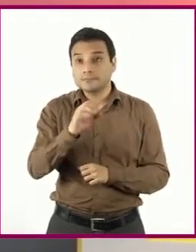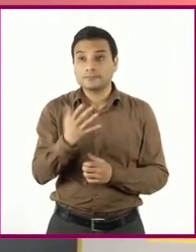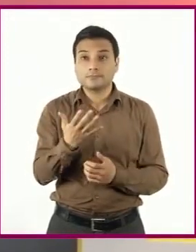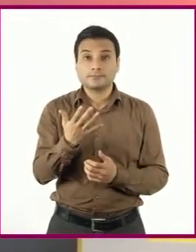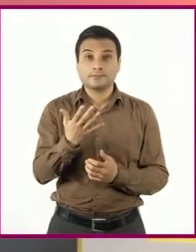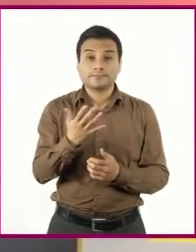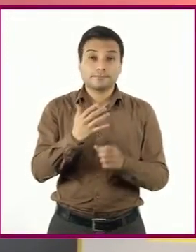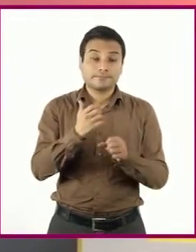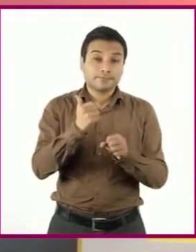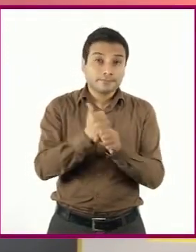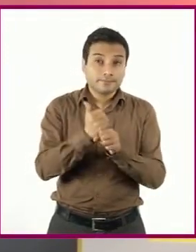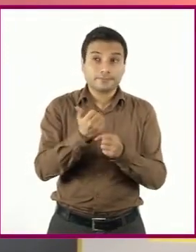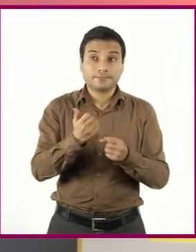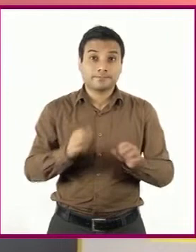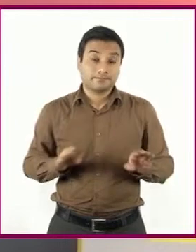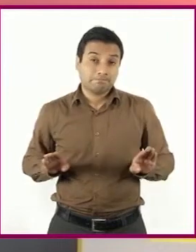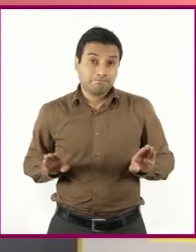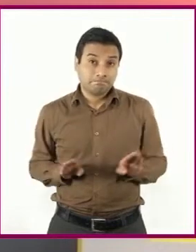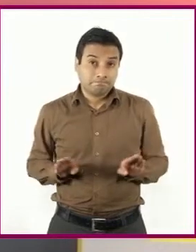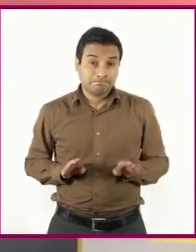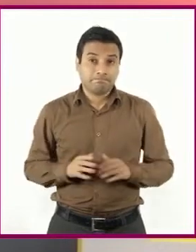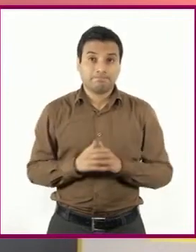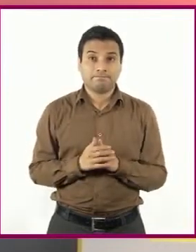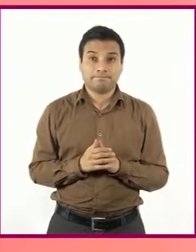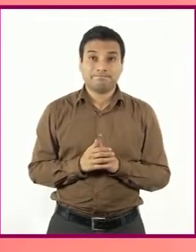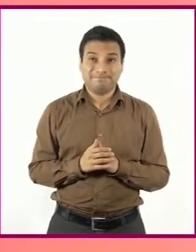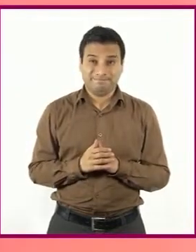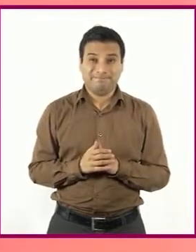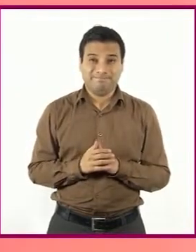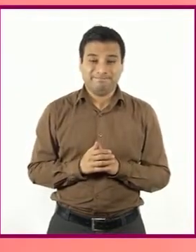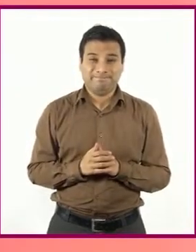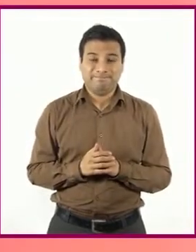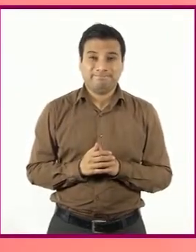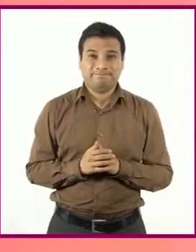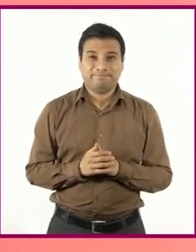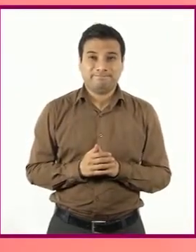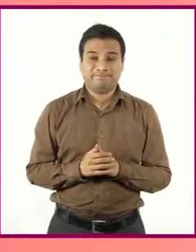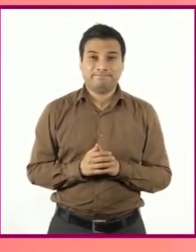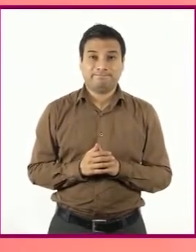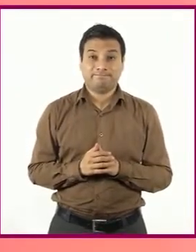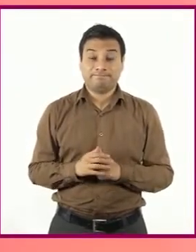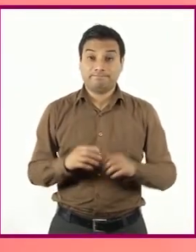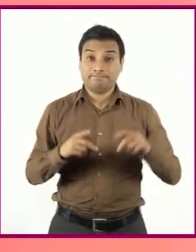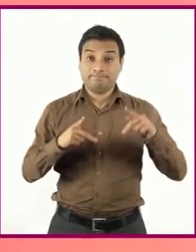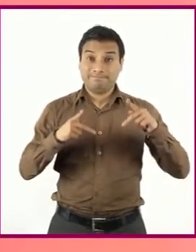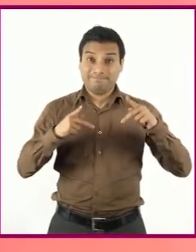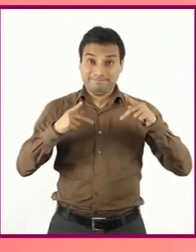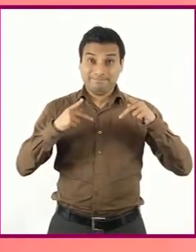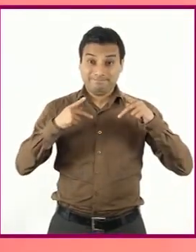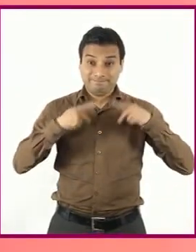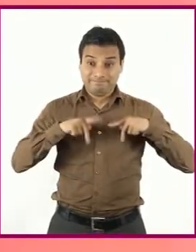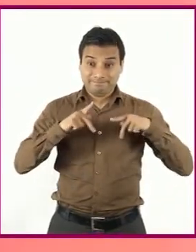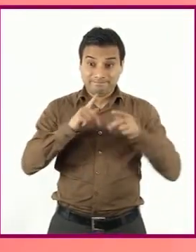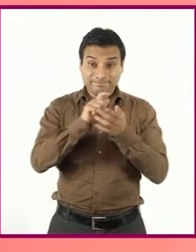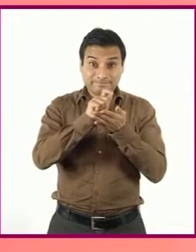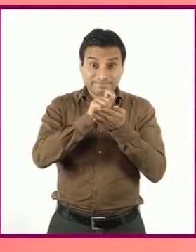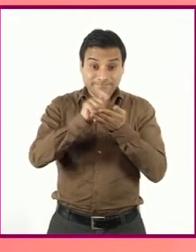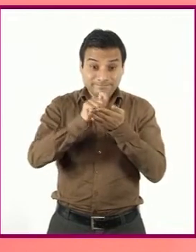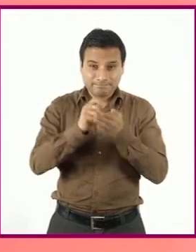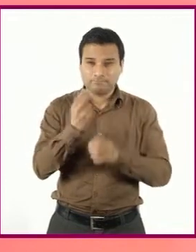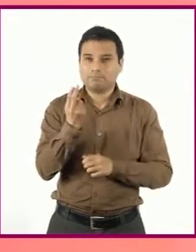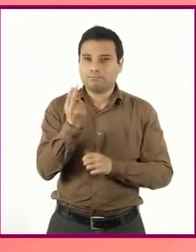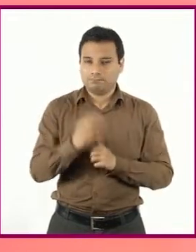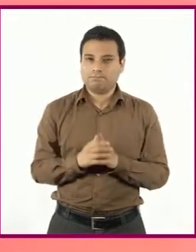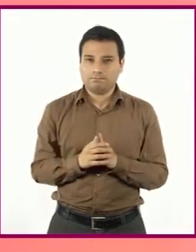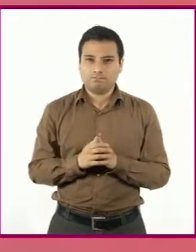Piensa que en tanto texto literario, el escritor necesita poblar el universo de